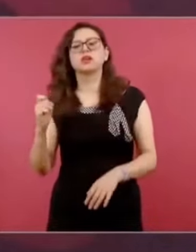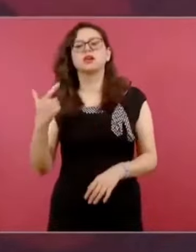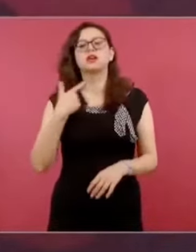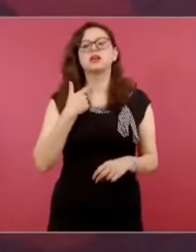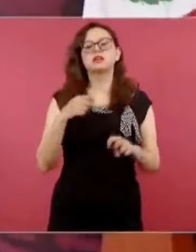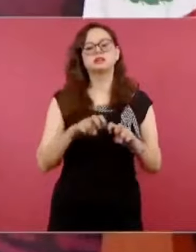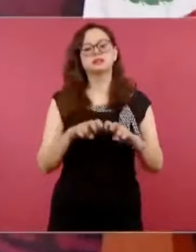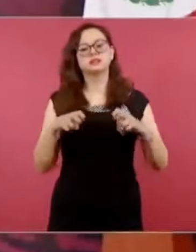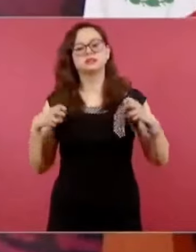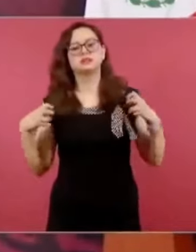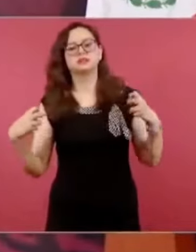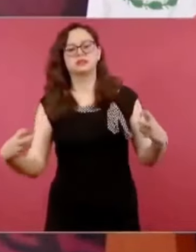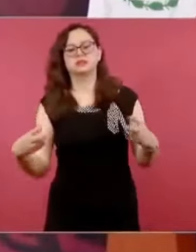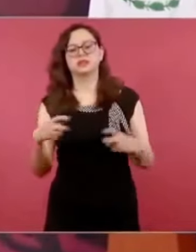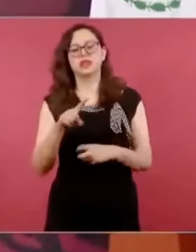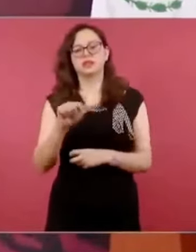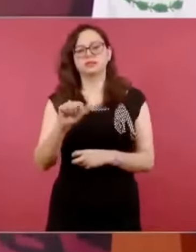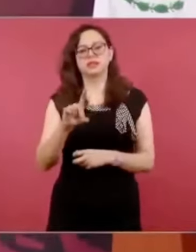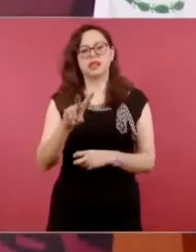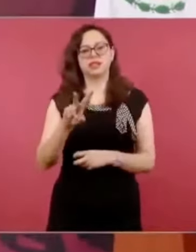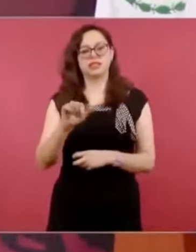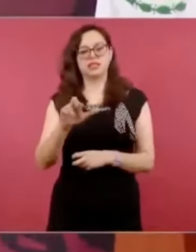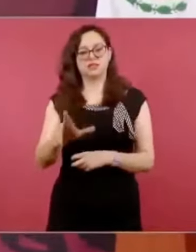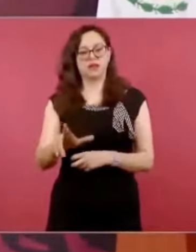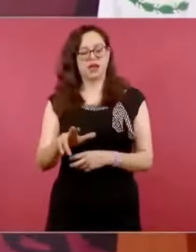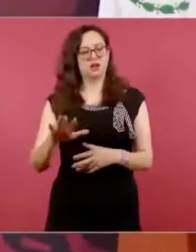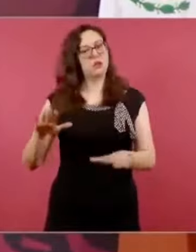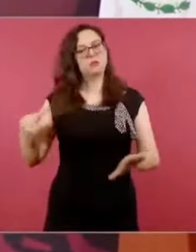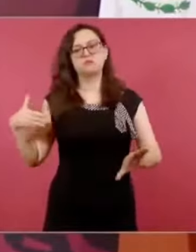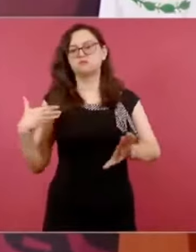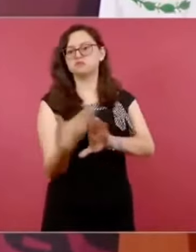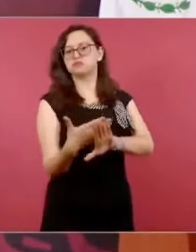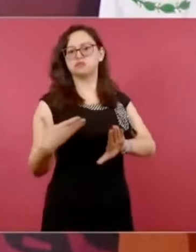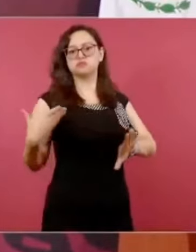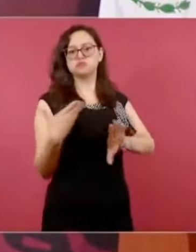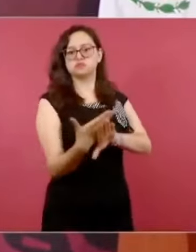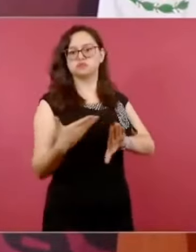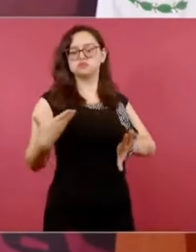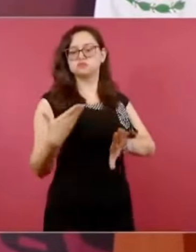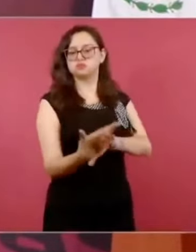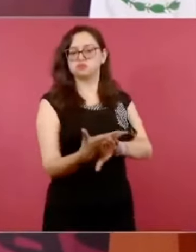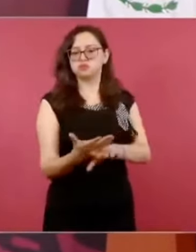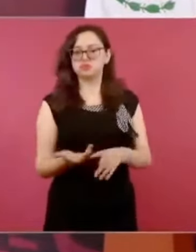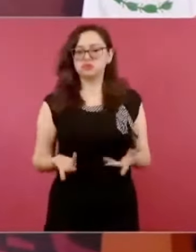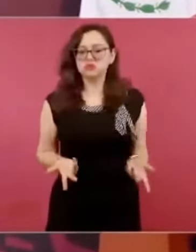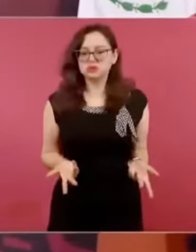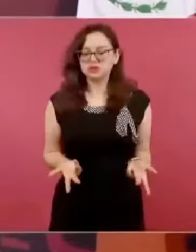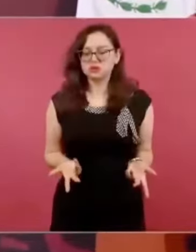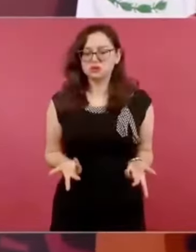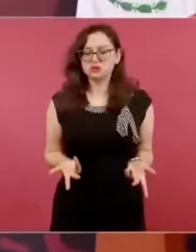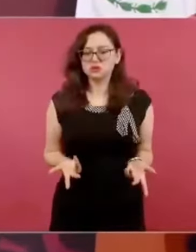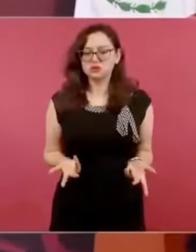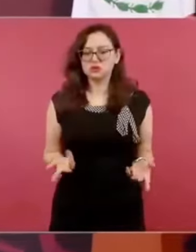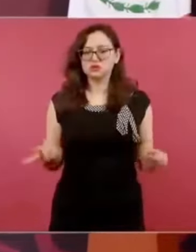a diferencia de otros casos, dejaron